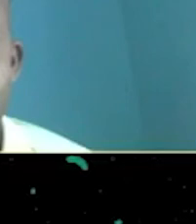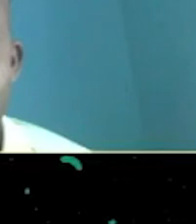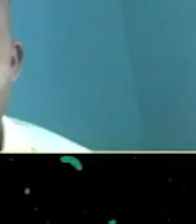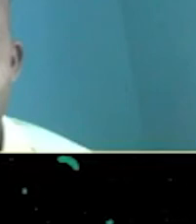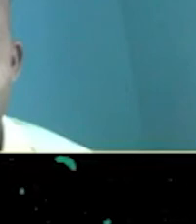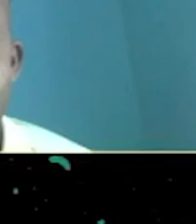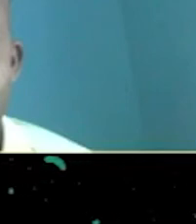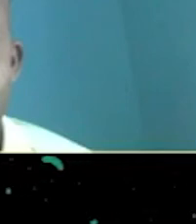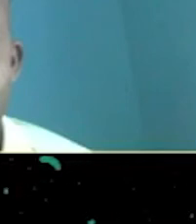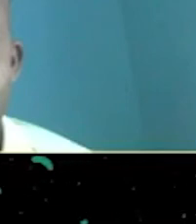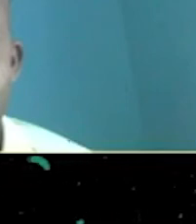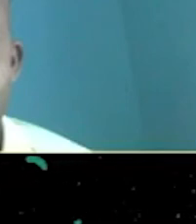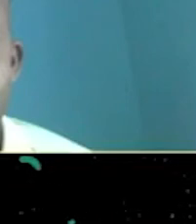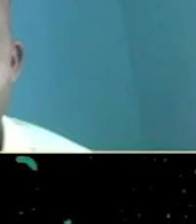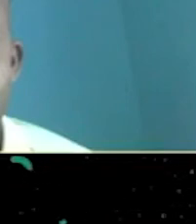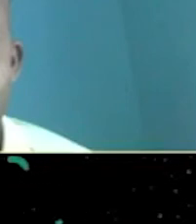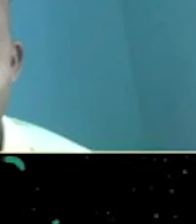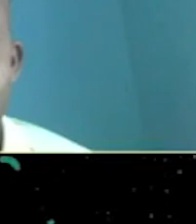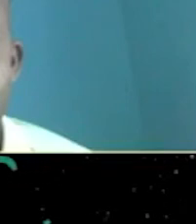a escribir en el chat